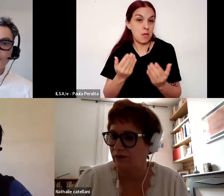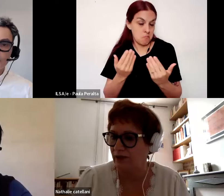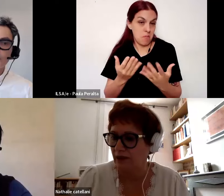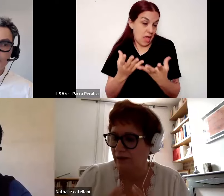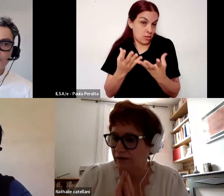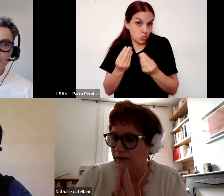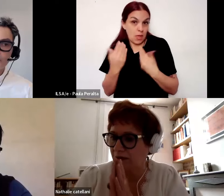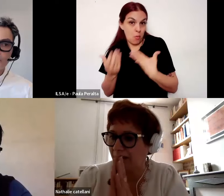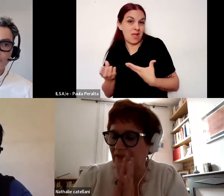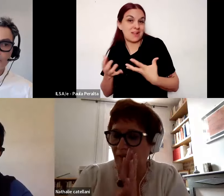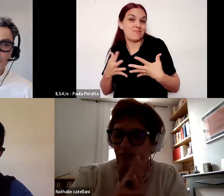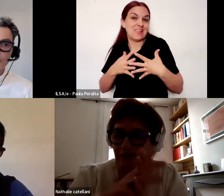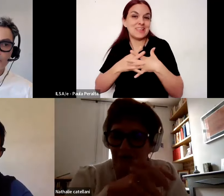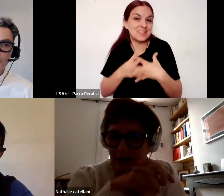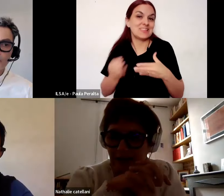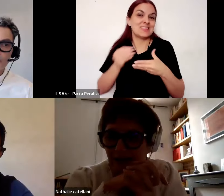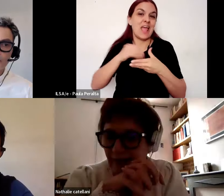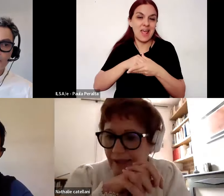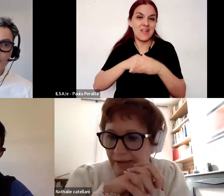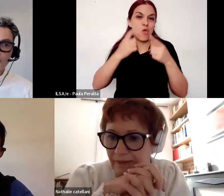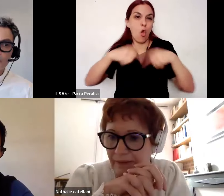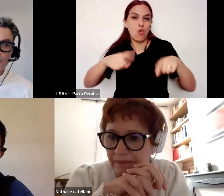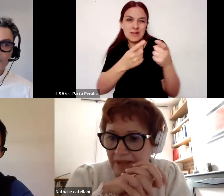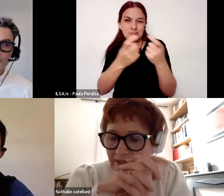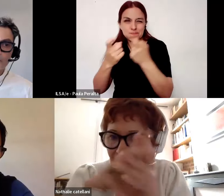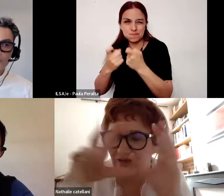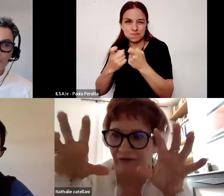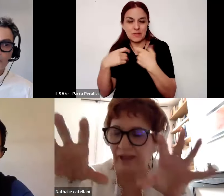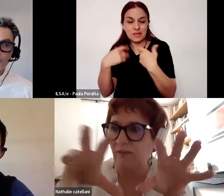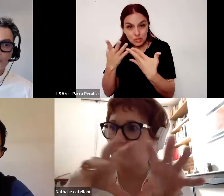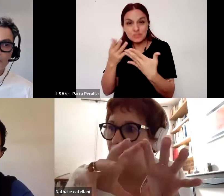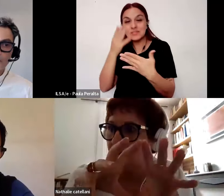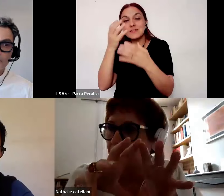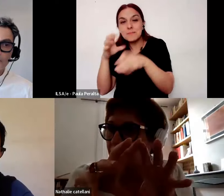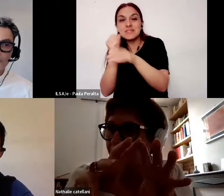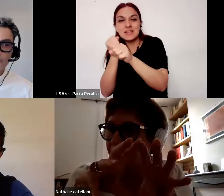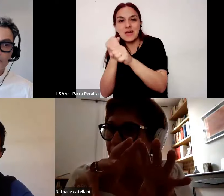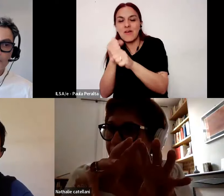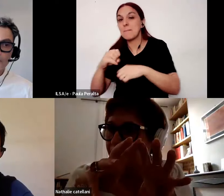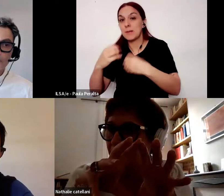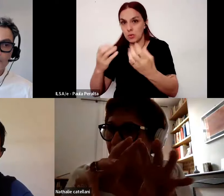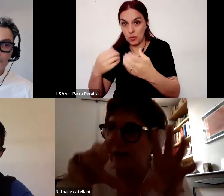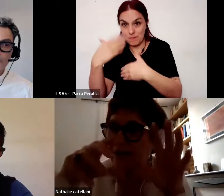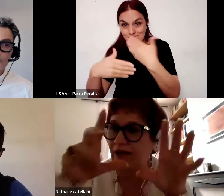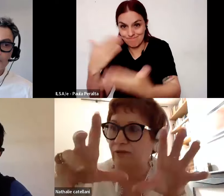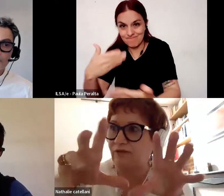estos saberes para que evolucione su práctica profesional y realmente